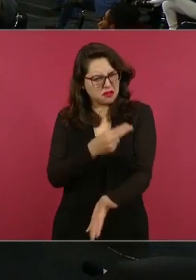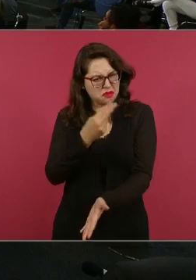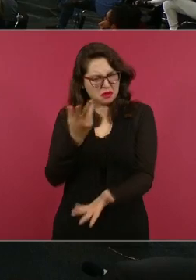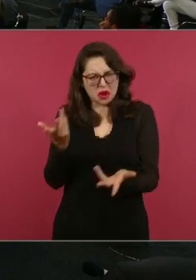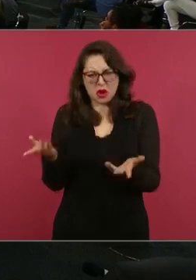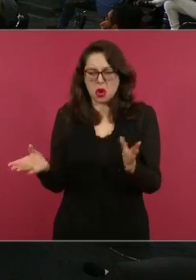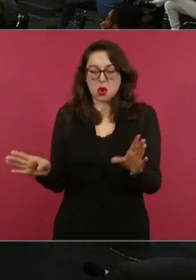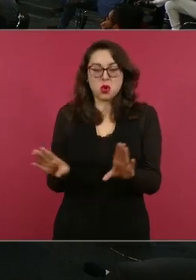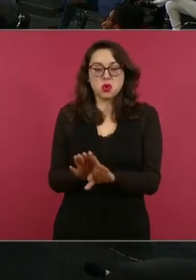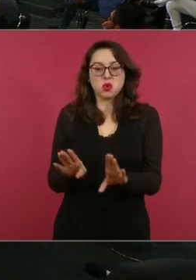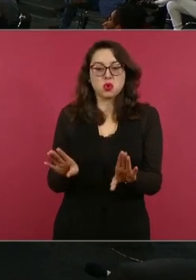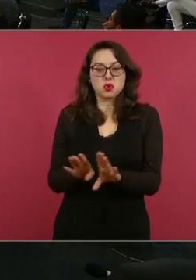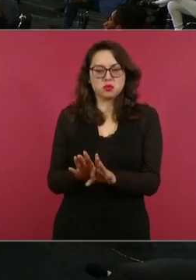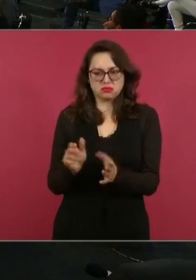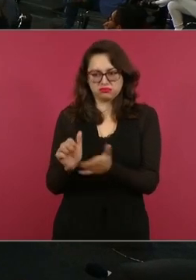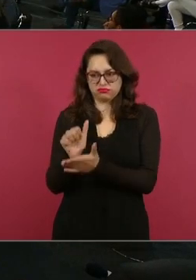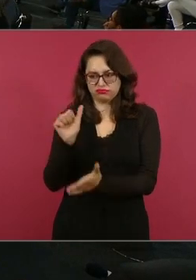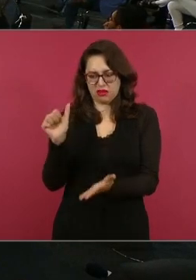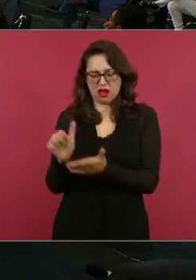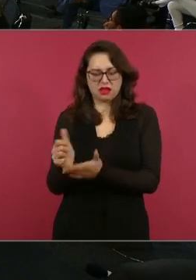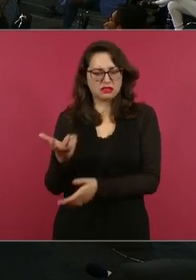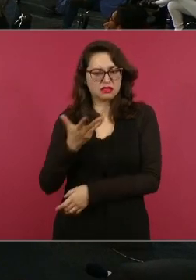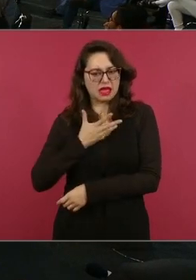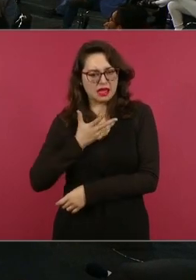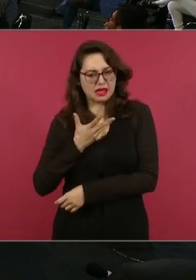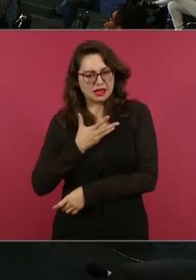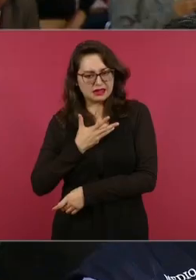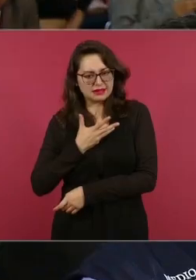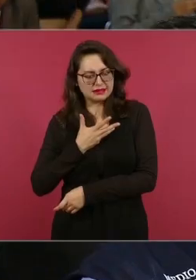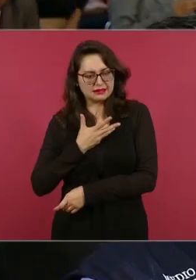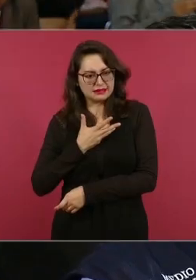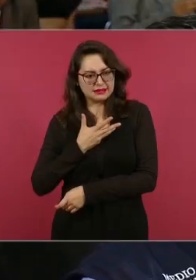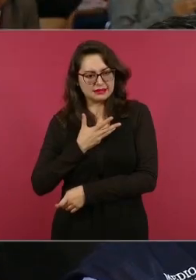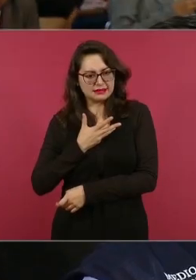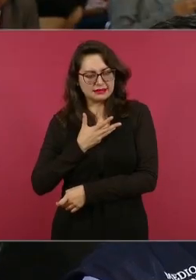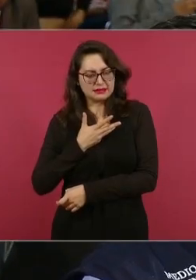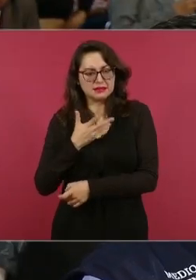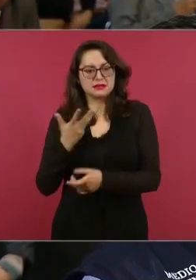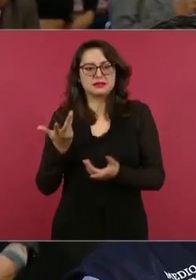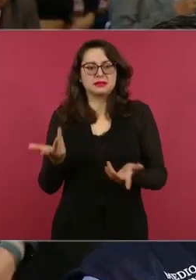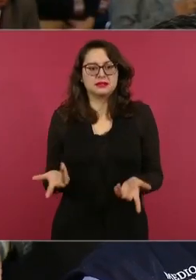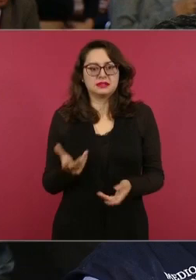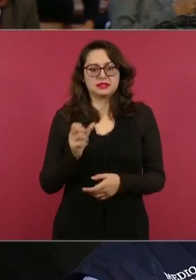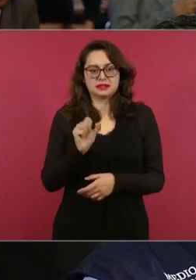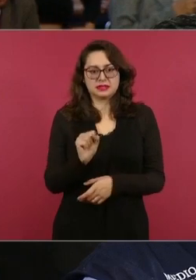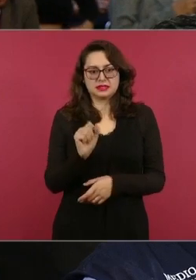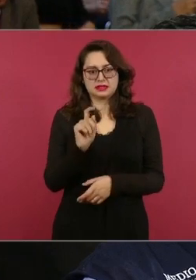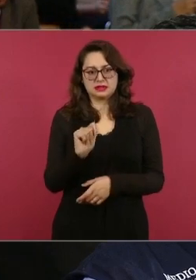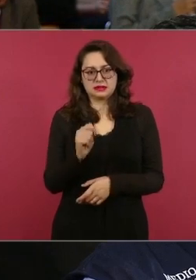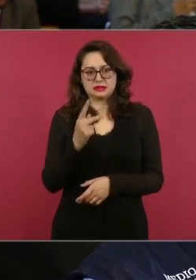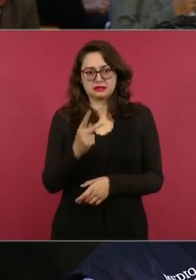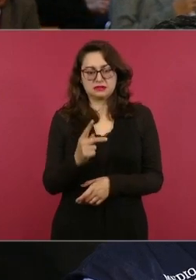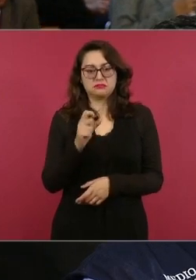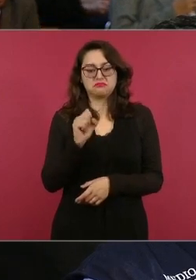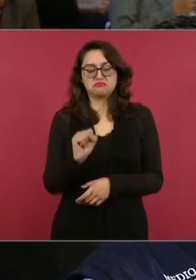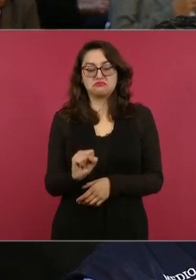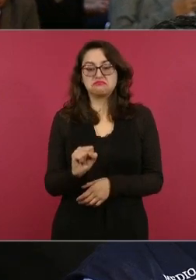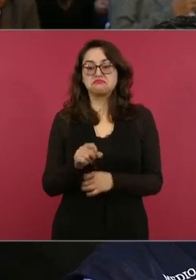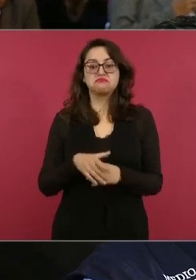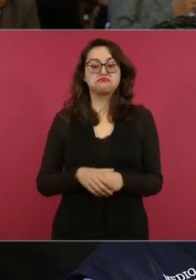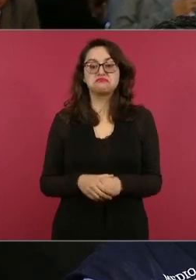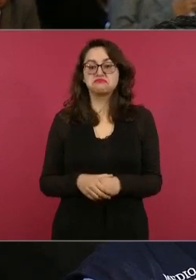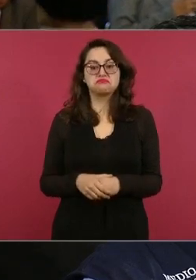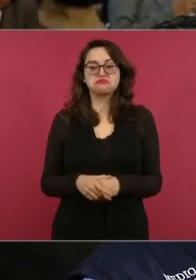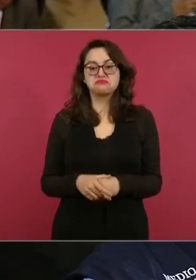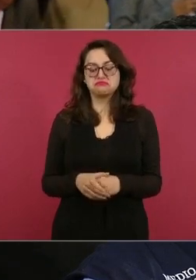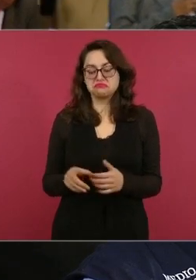registro civil del estado de veracruz sin embargo señor presidente la secretaria de trabajo y previsión social otorgó la toma